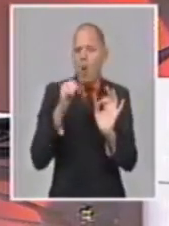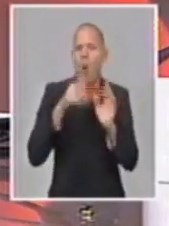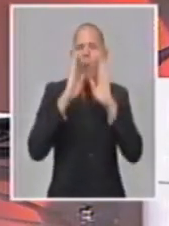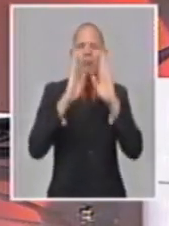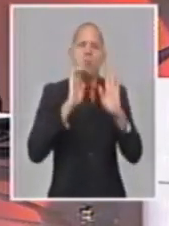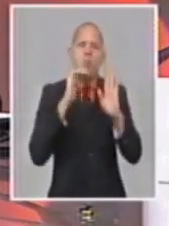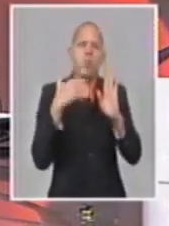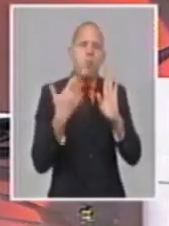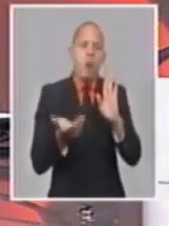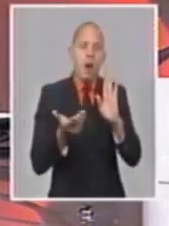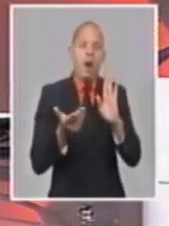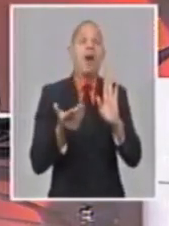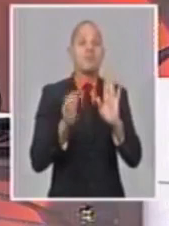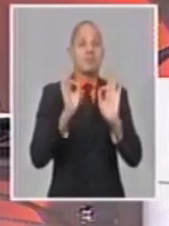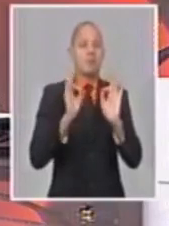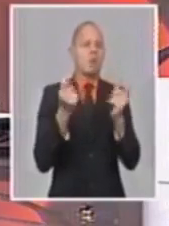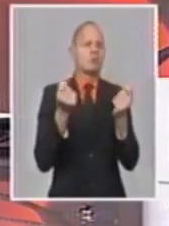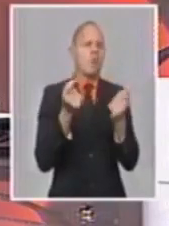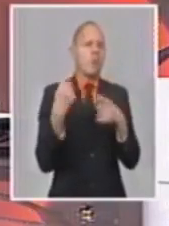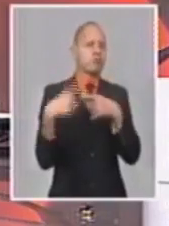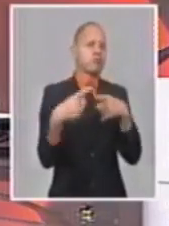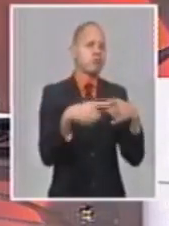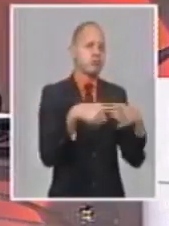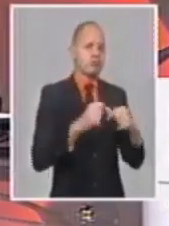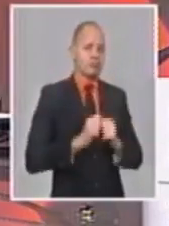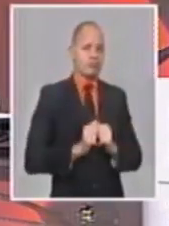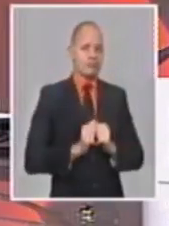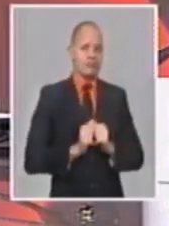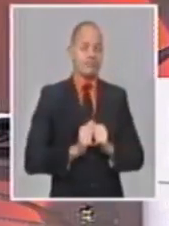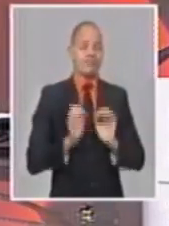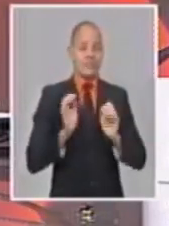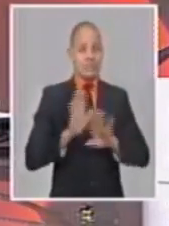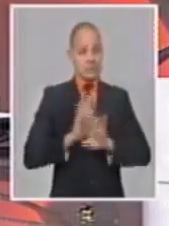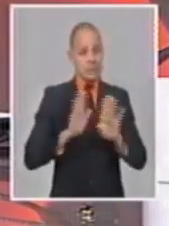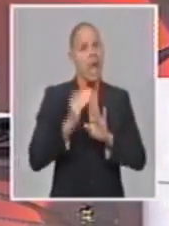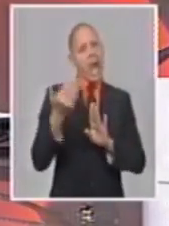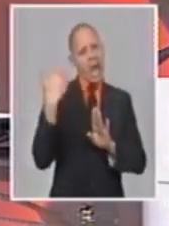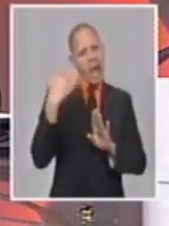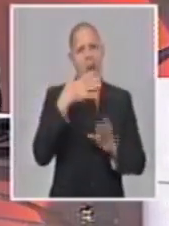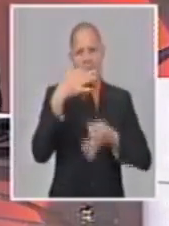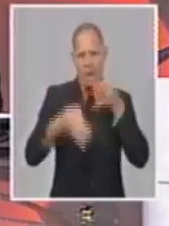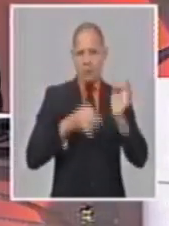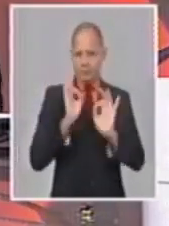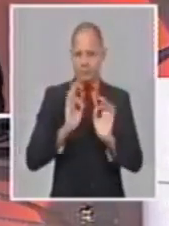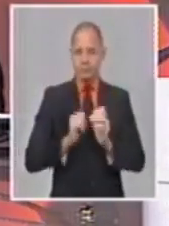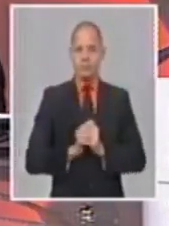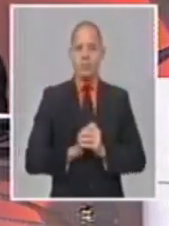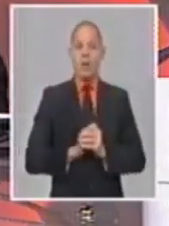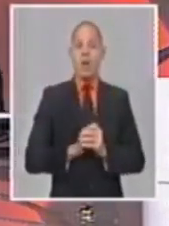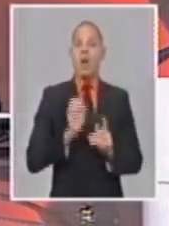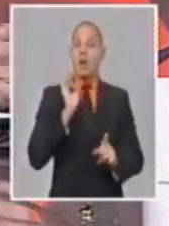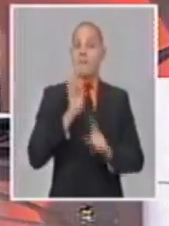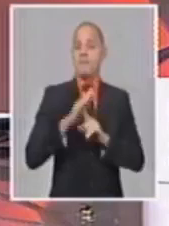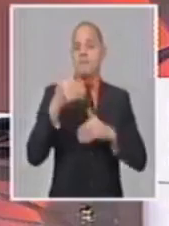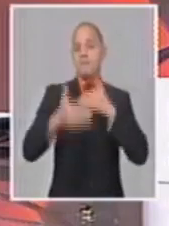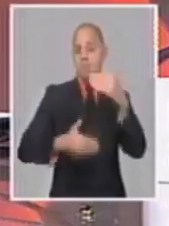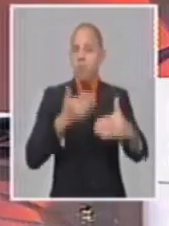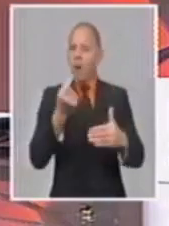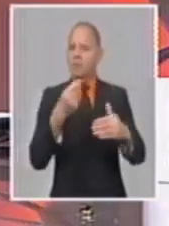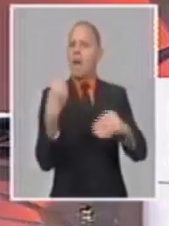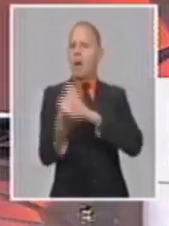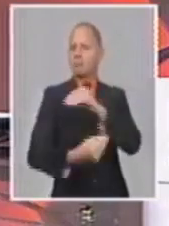asunto de los precios, que es, sin duda, pues un poco se llevó la arrancada, como habíamos dicho, en la tarea de ordenamiento.